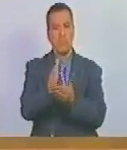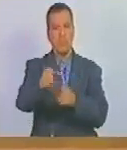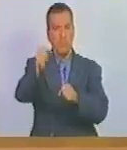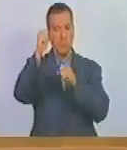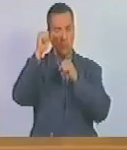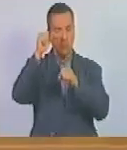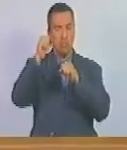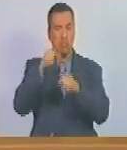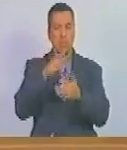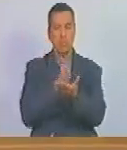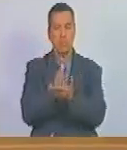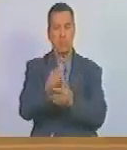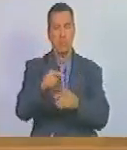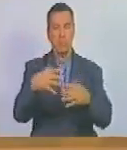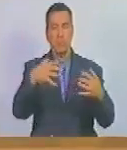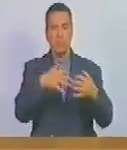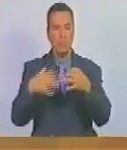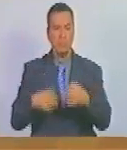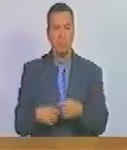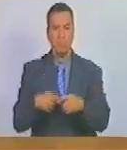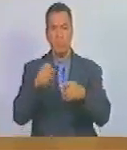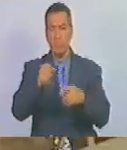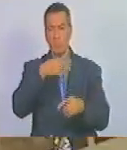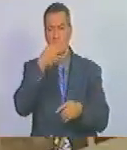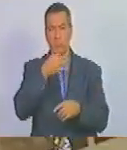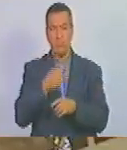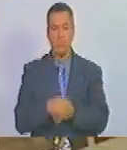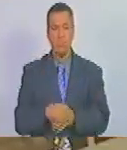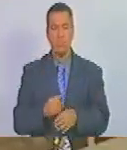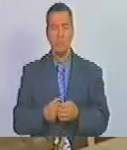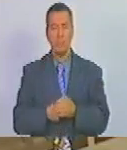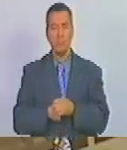venciendo y seguiremos batallando buenas tardes